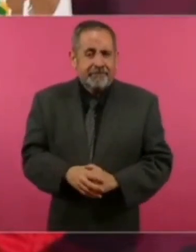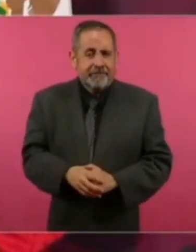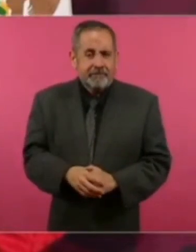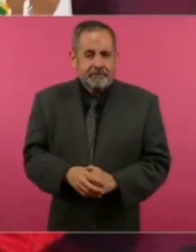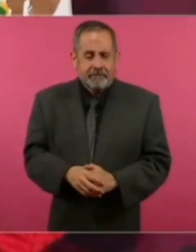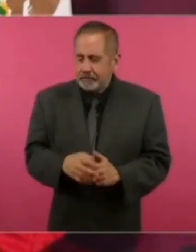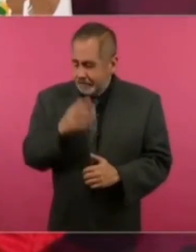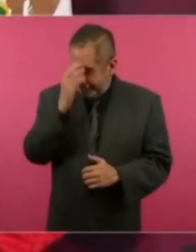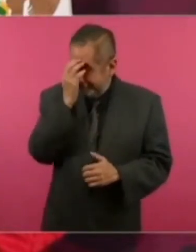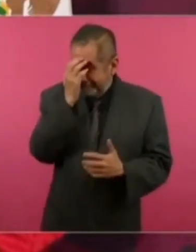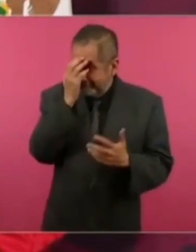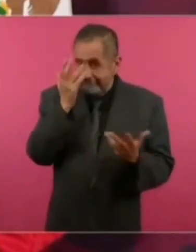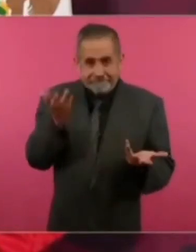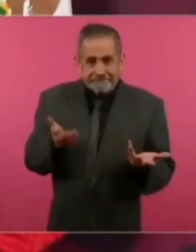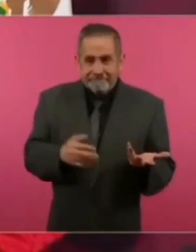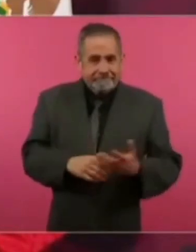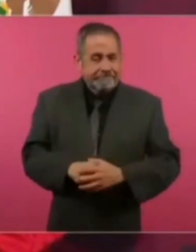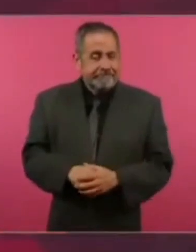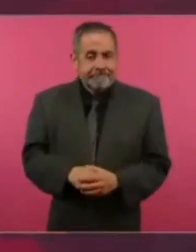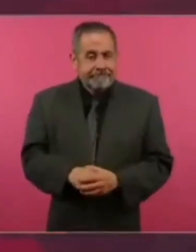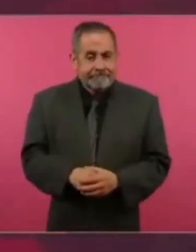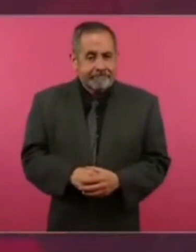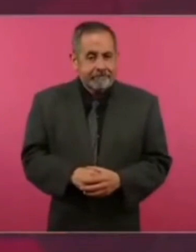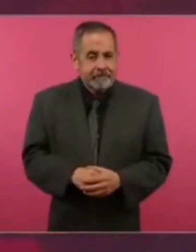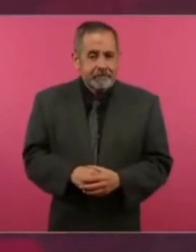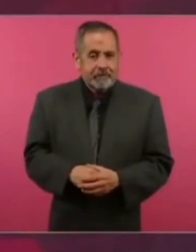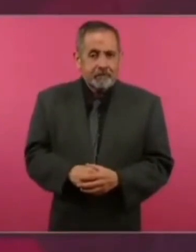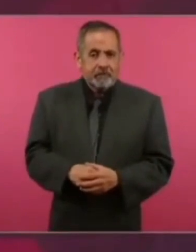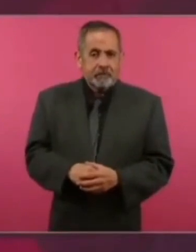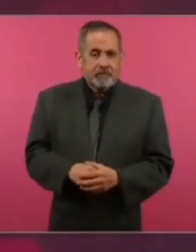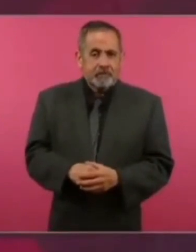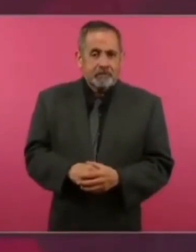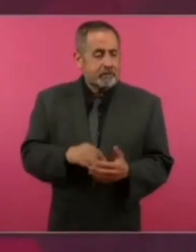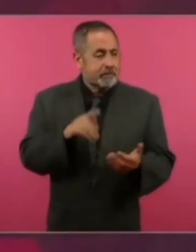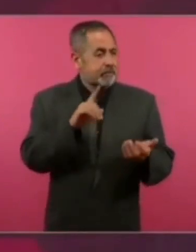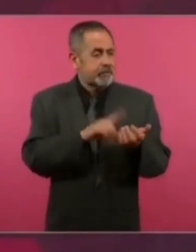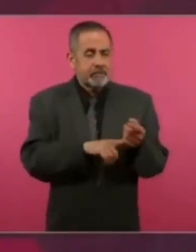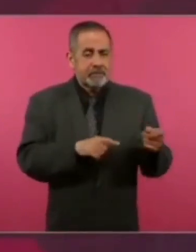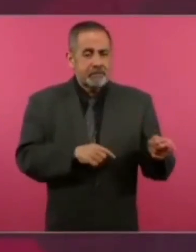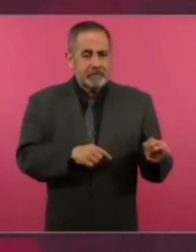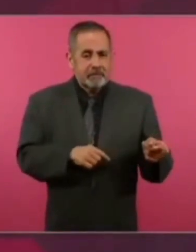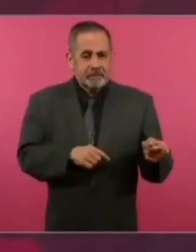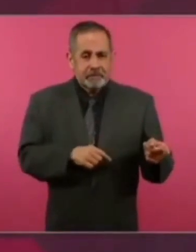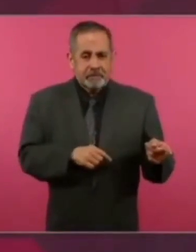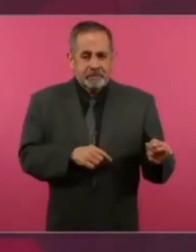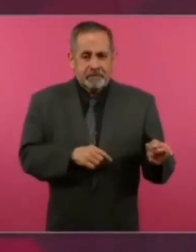nada más porque este está en la cárcel de